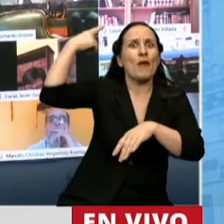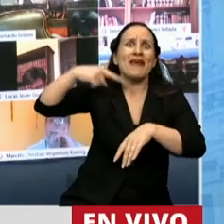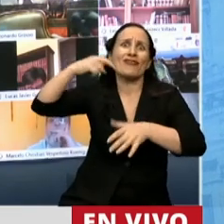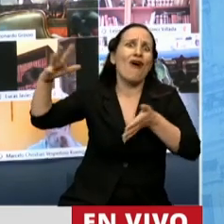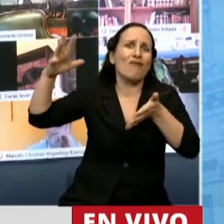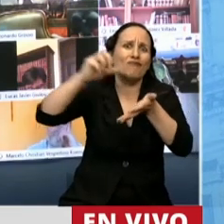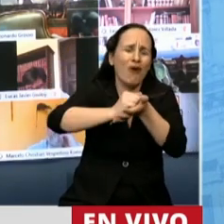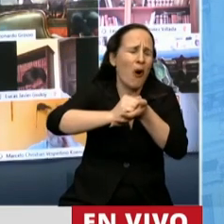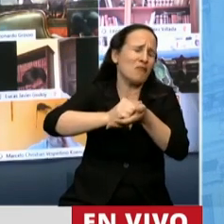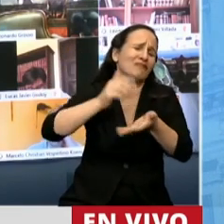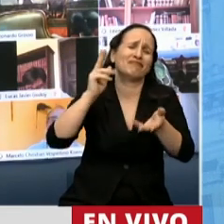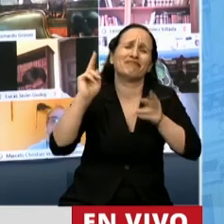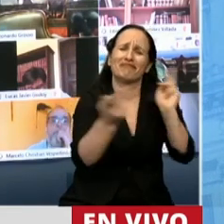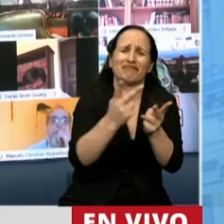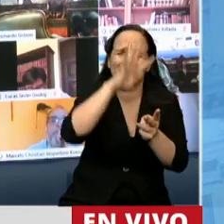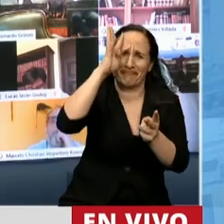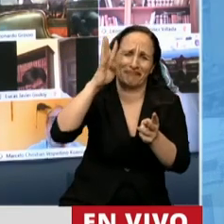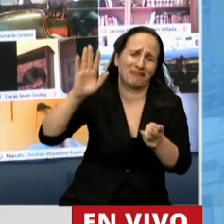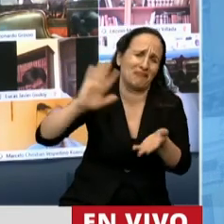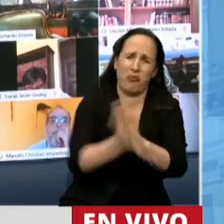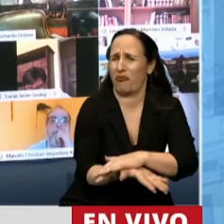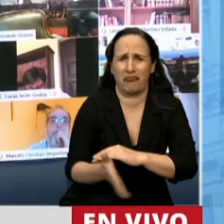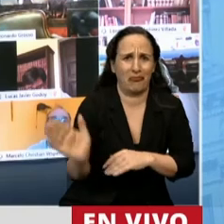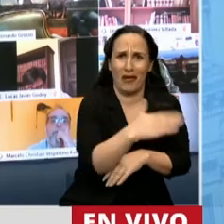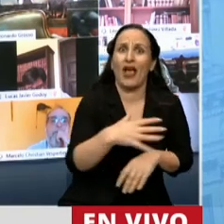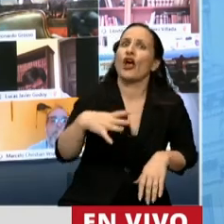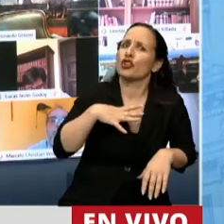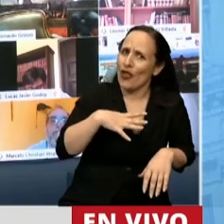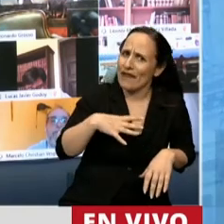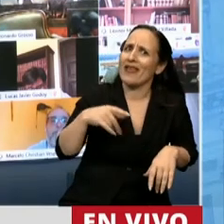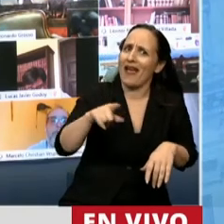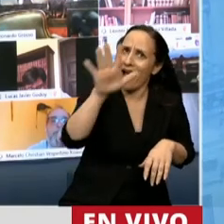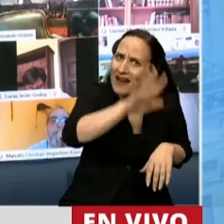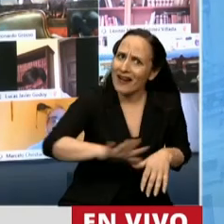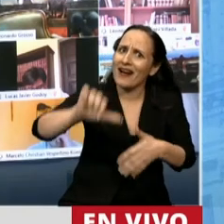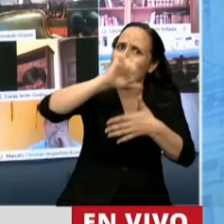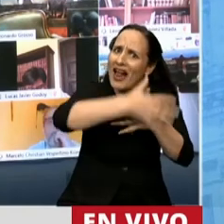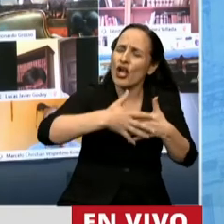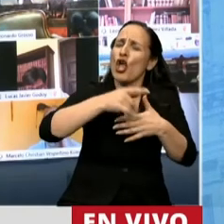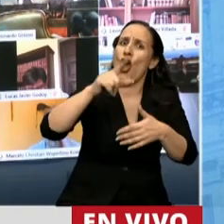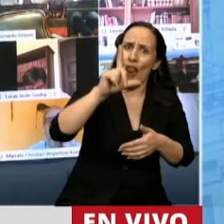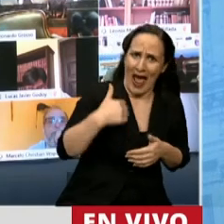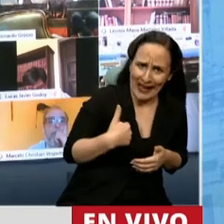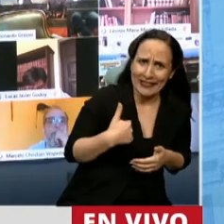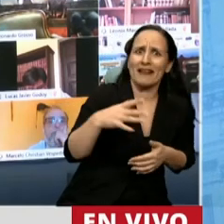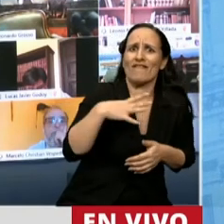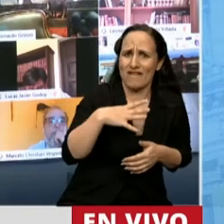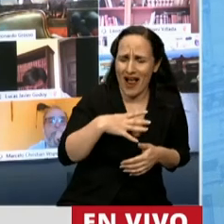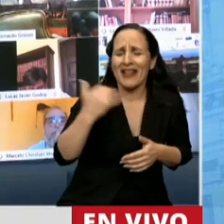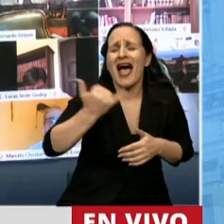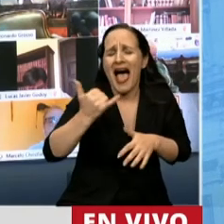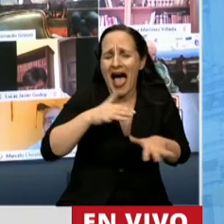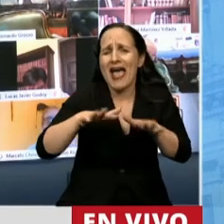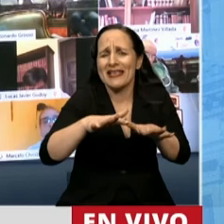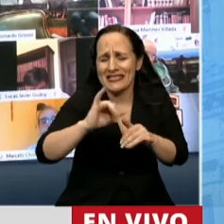tremendos de la historia de la humanidad y que todavía está pendiente, ¿no? Pendiente en la región, pendiente en nuestro país, si bien hay acciones